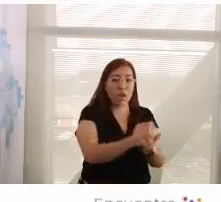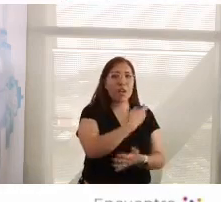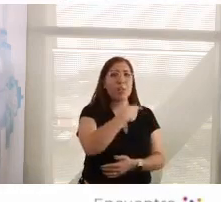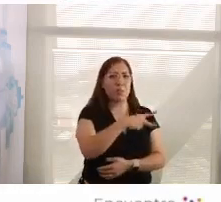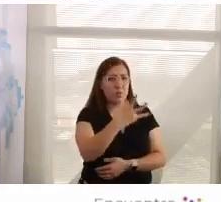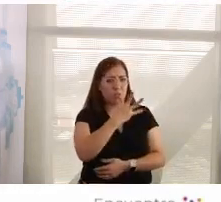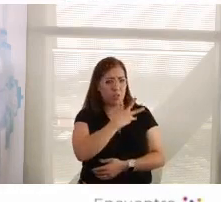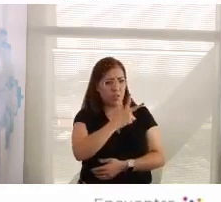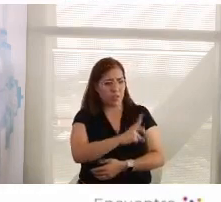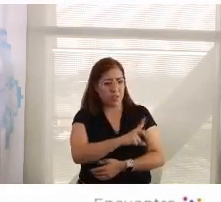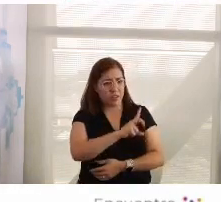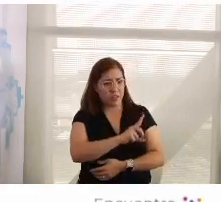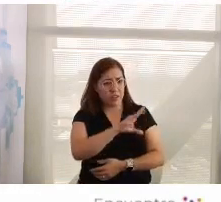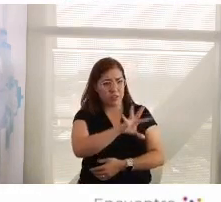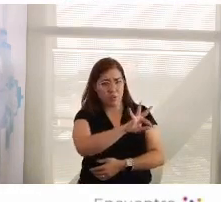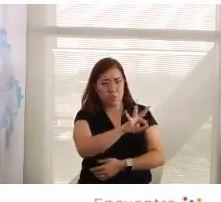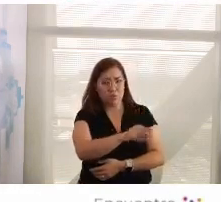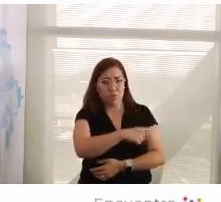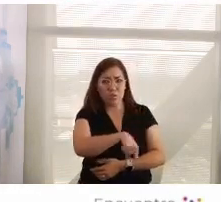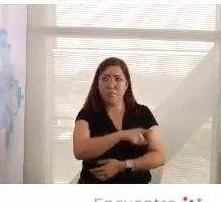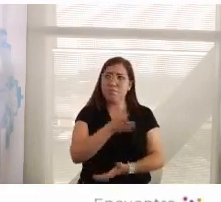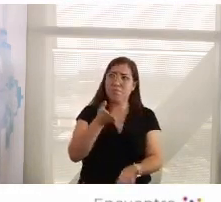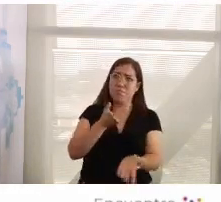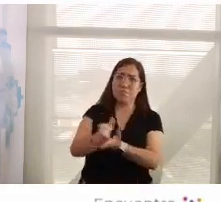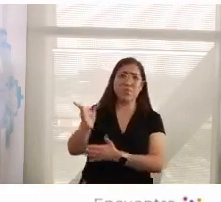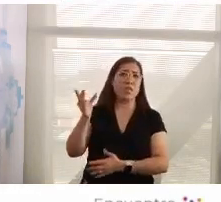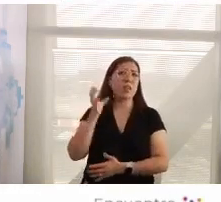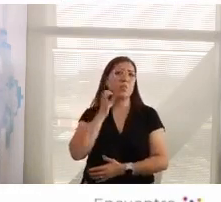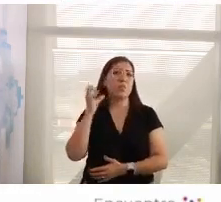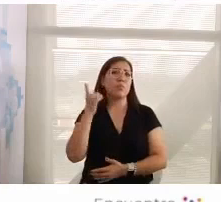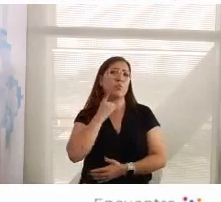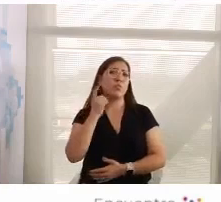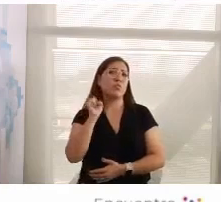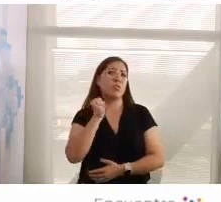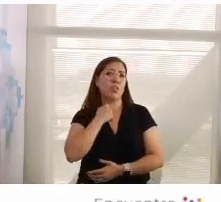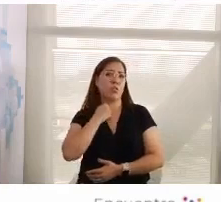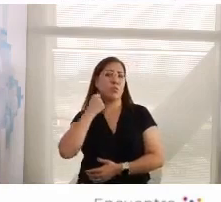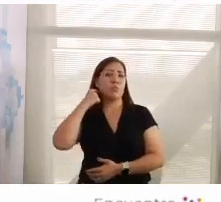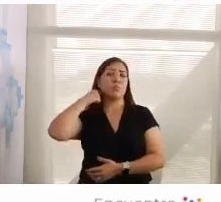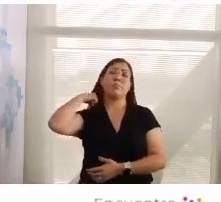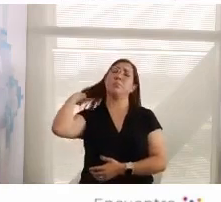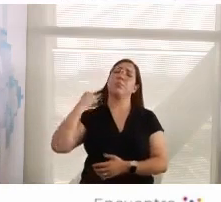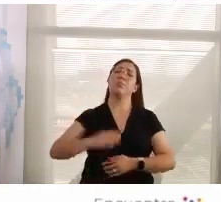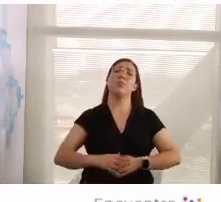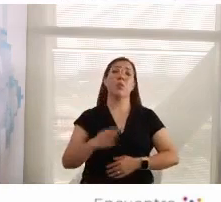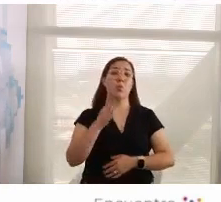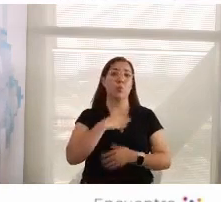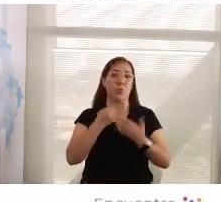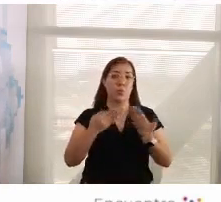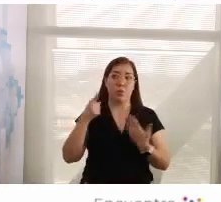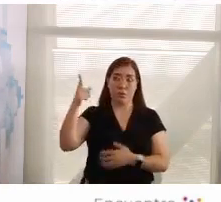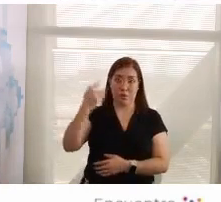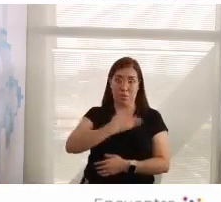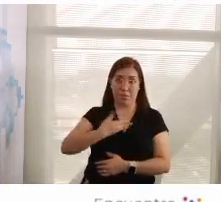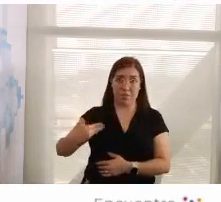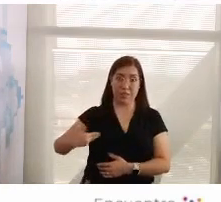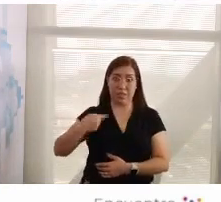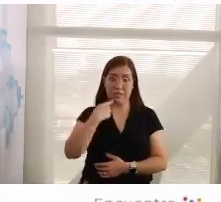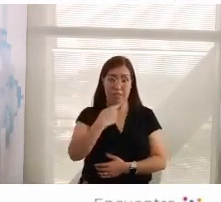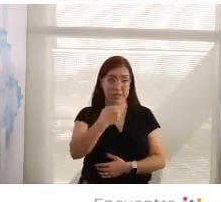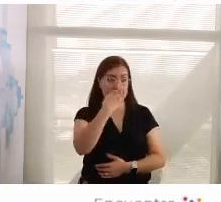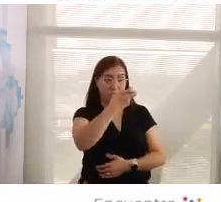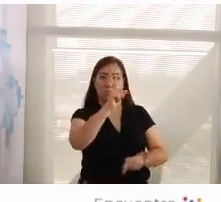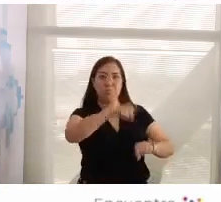35%, tengan acceso a la Cámara y su justa representación. Bueno, la reforma de López Obrador quiere